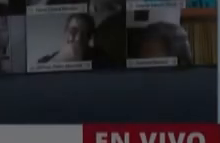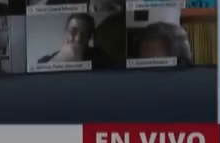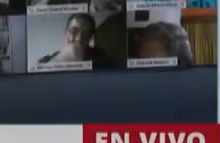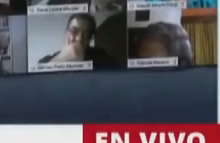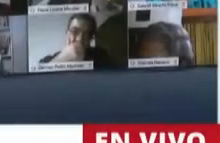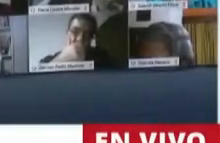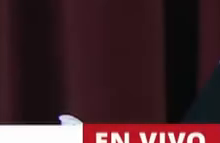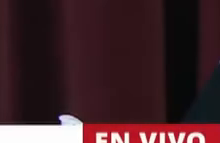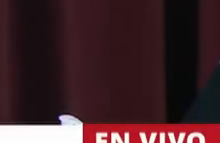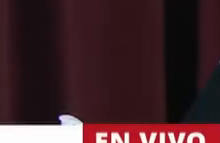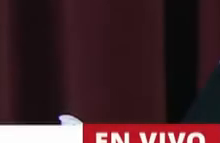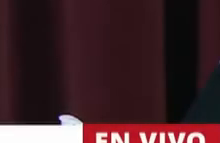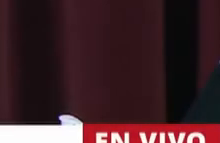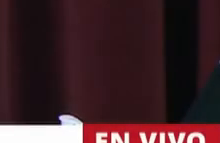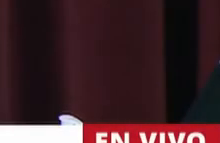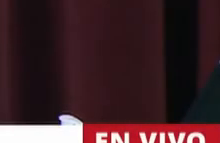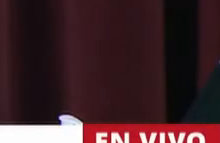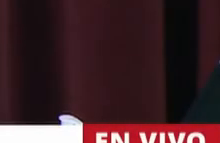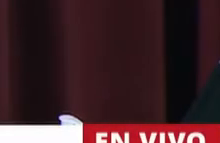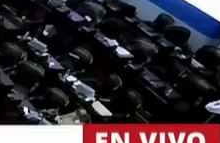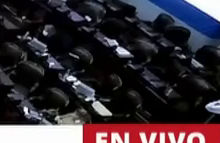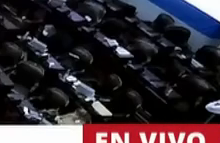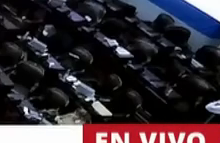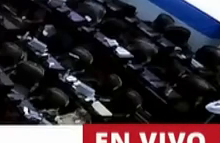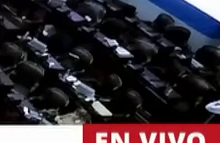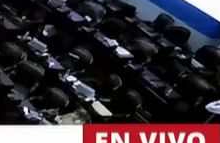Tiene la palabra el diputado Federico Samarvide.